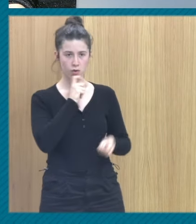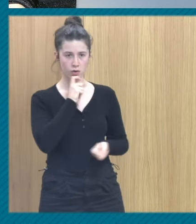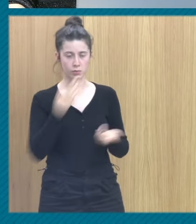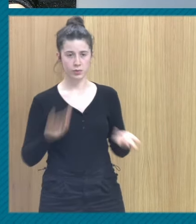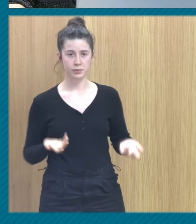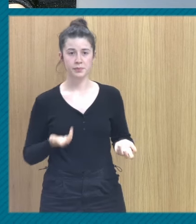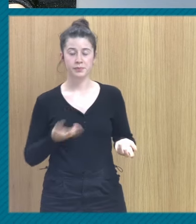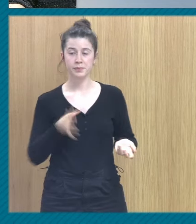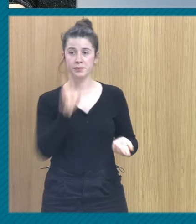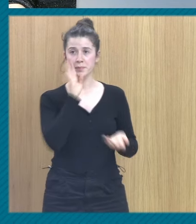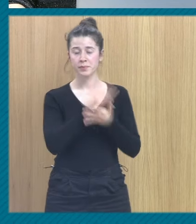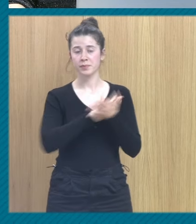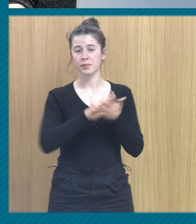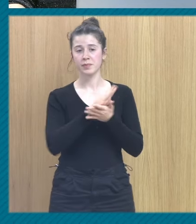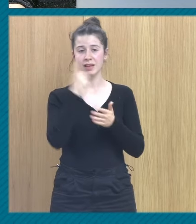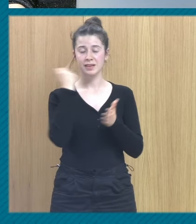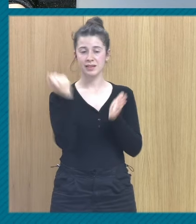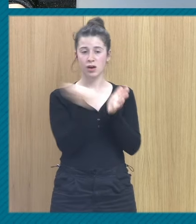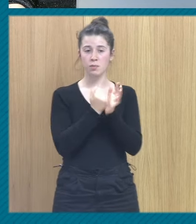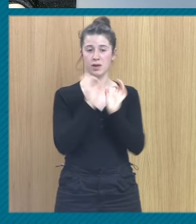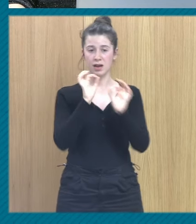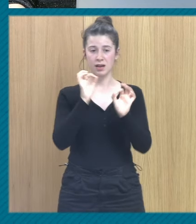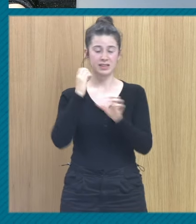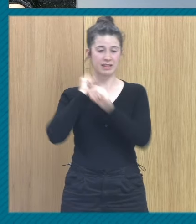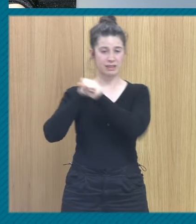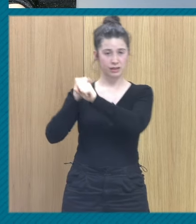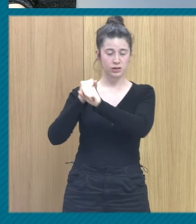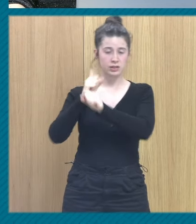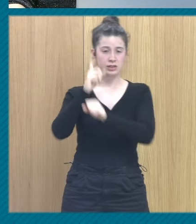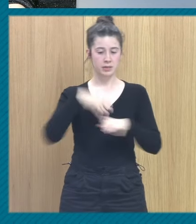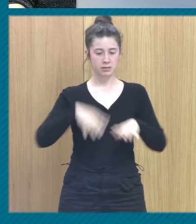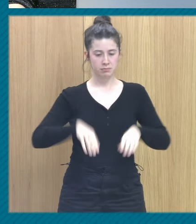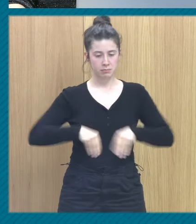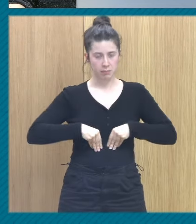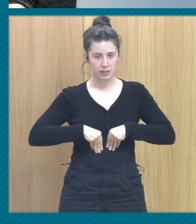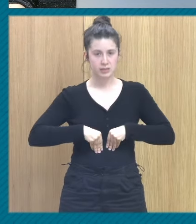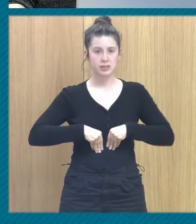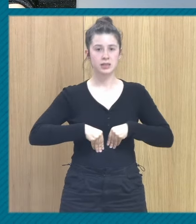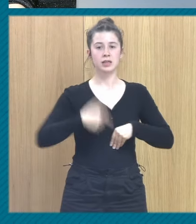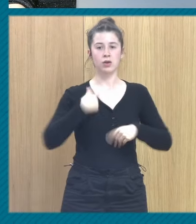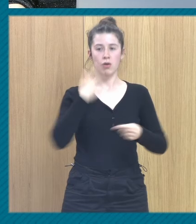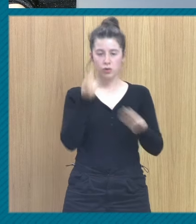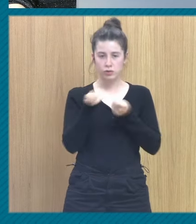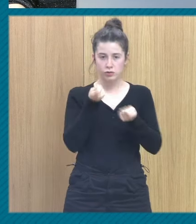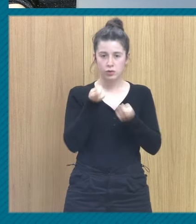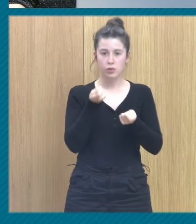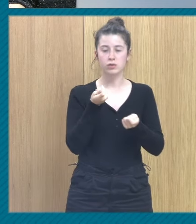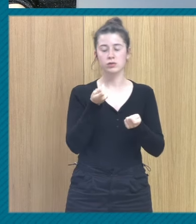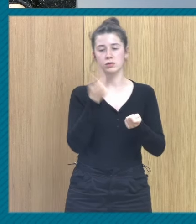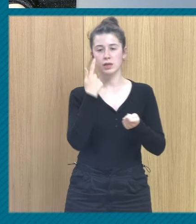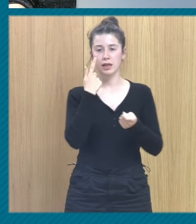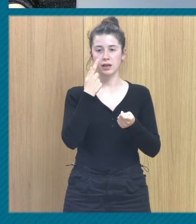lo he dicho el trauma debajo de las adicciones el trauma debajo la parálisis el control las obsesiones los trastornos